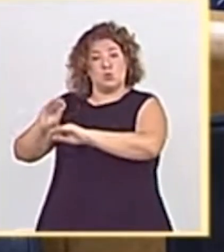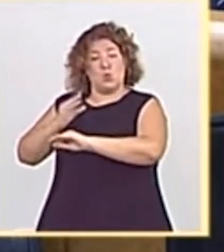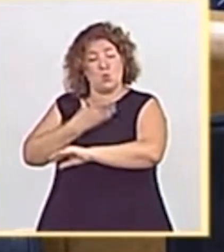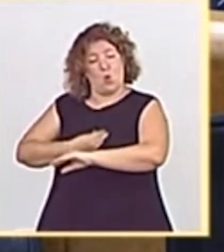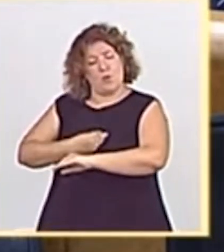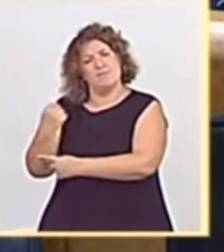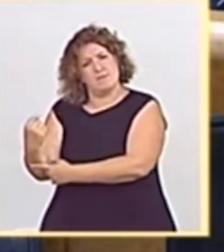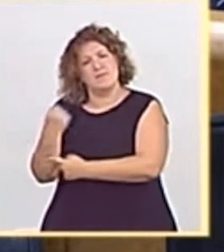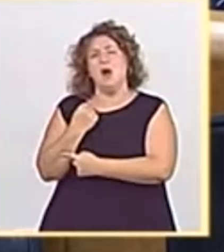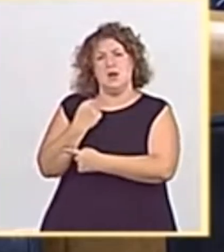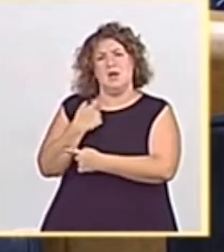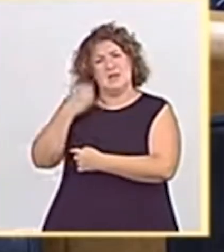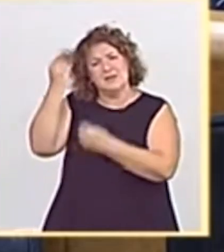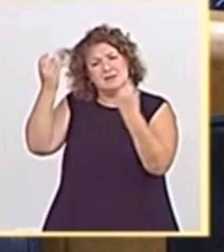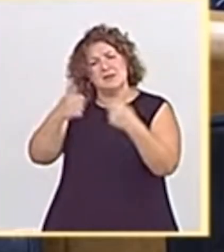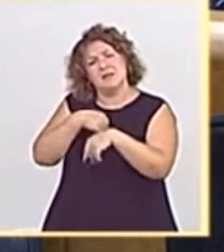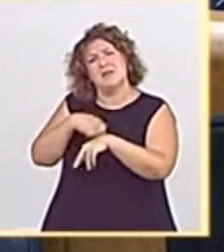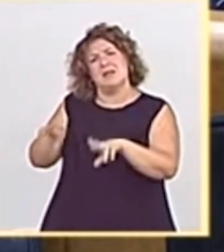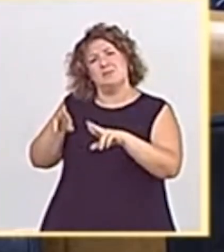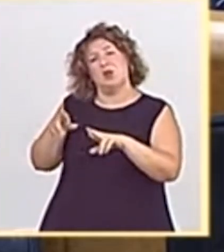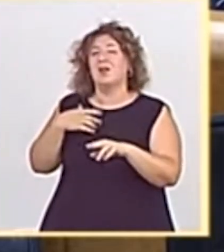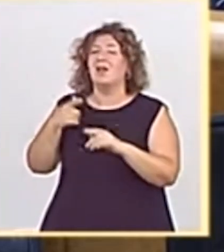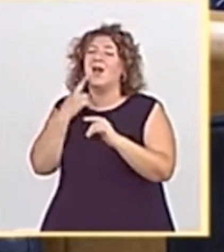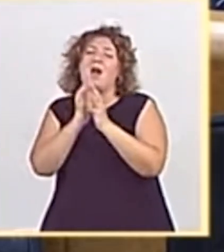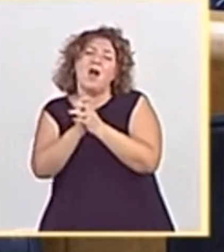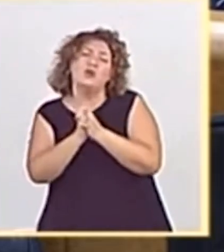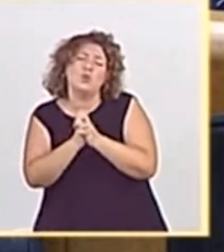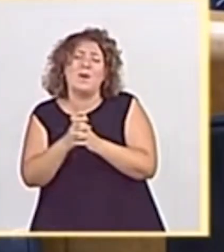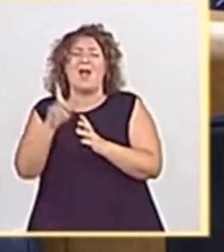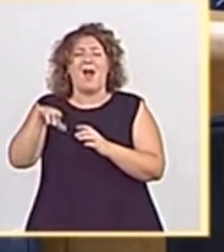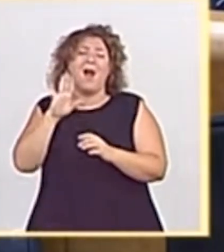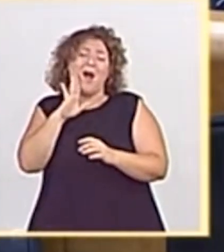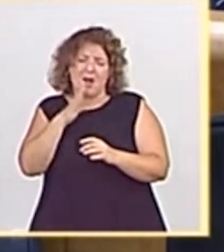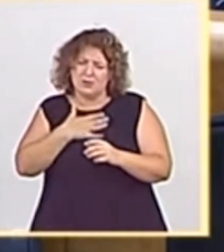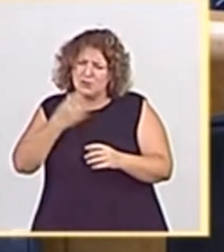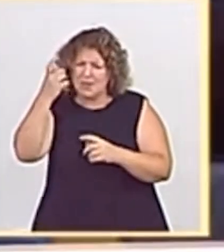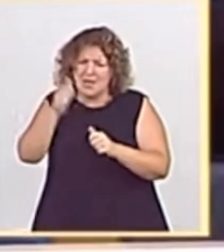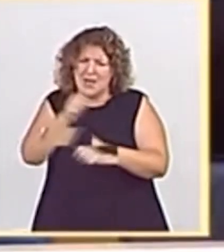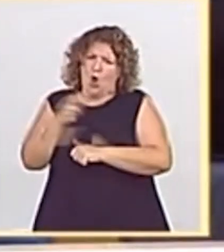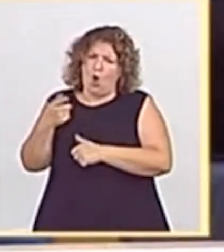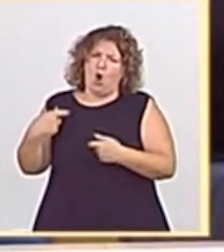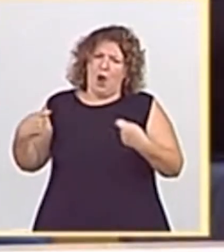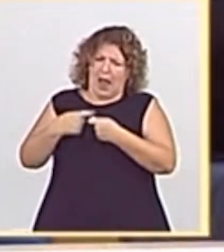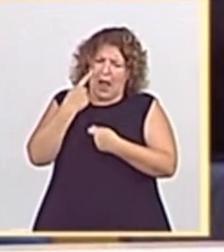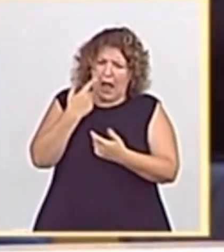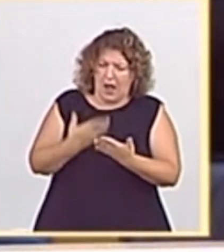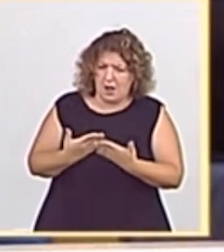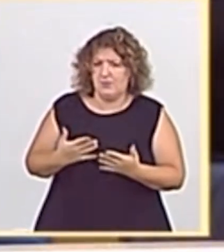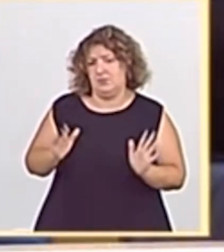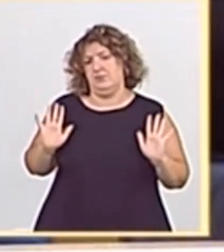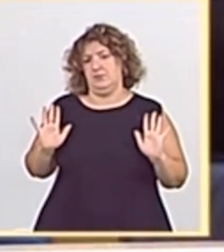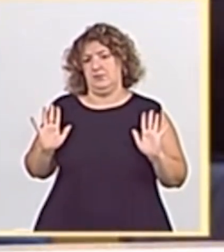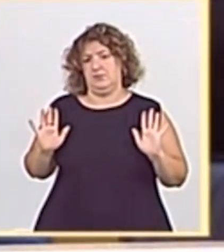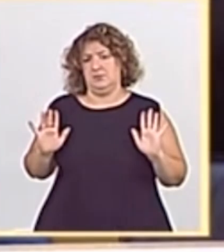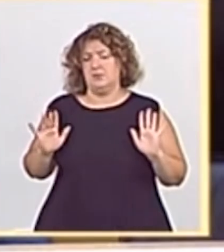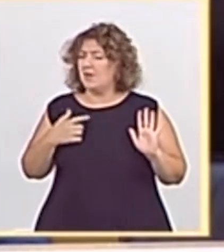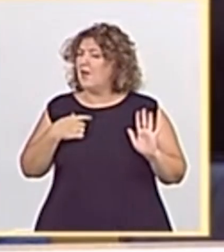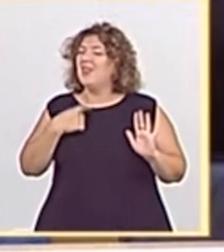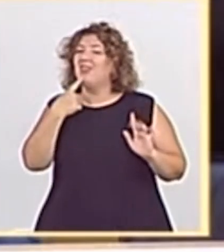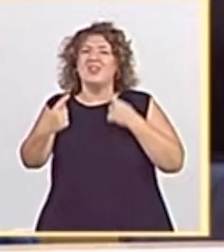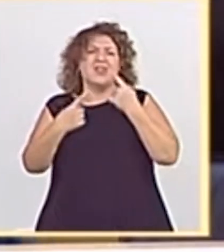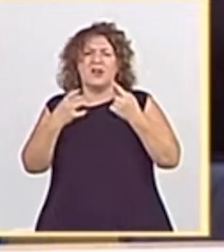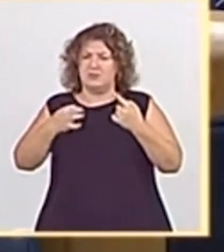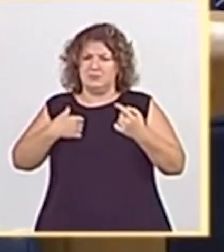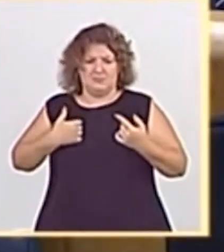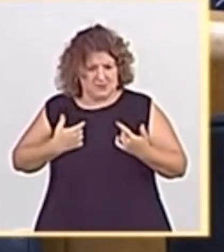que también contemos con ese cariñoso súplico, con esa cariñosa súplica que usted acaba de hacer aquí en público, pero convertida en acción y en